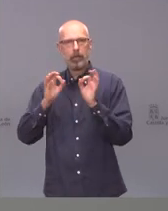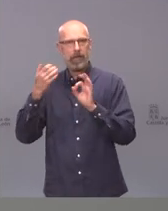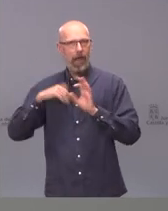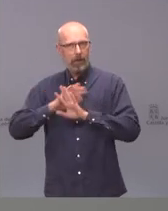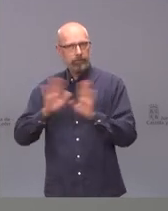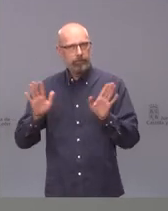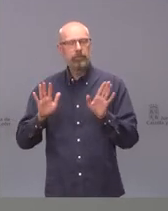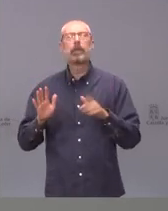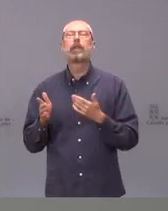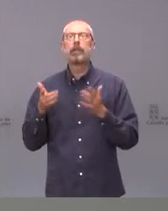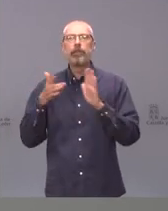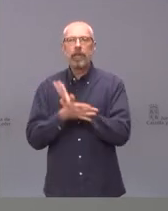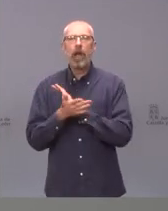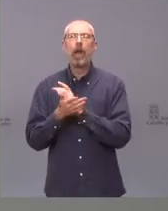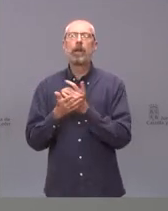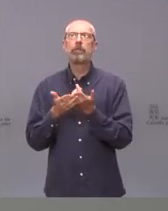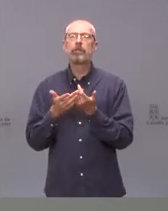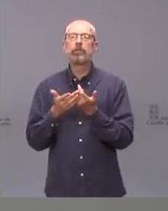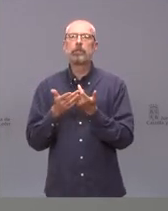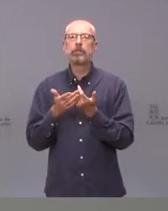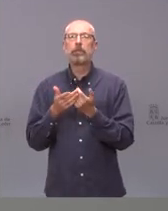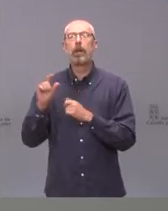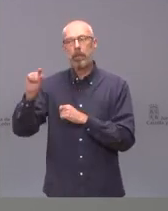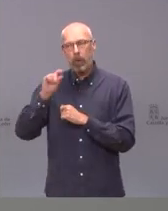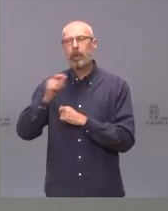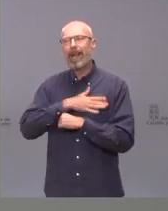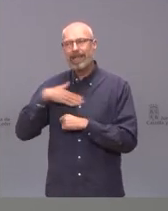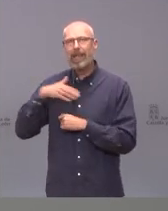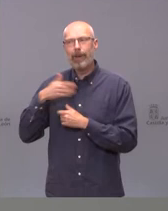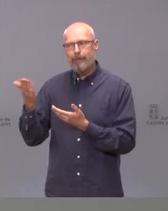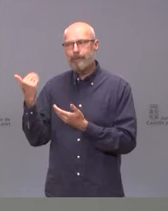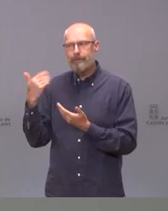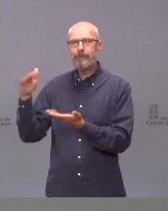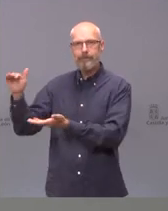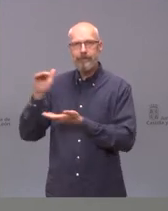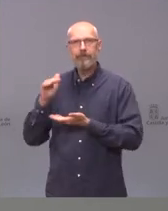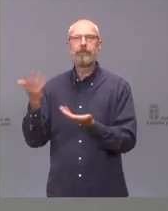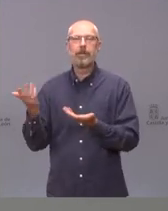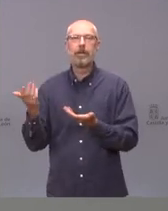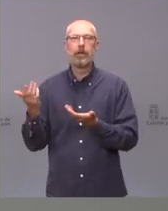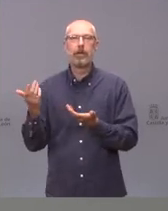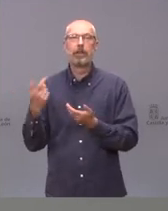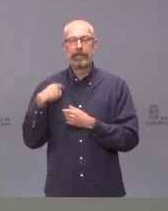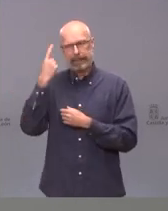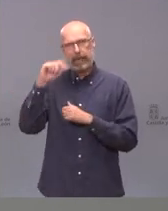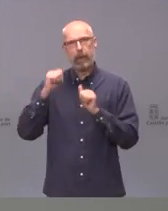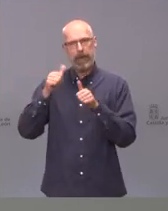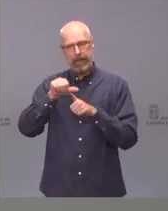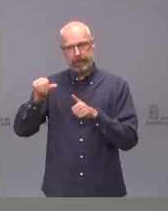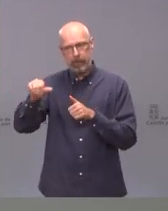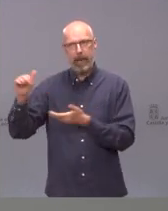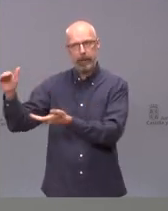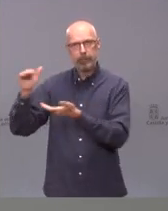por lo tanto es una vacuna que deseamos tener. Sabemos lo que nos llega esta semana, pero ni siquiera sabemos